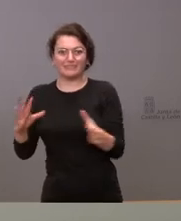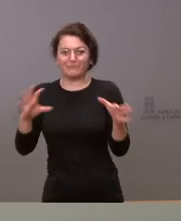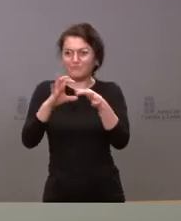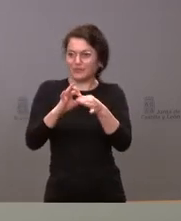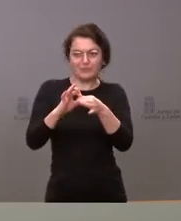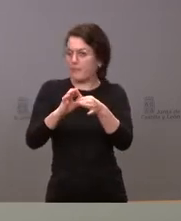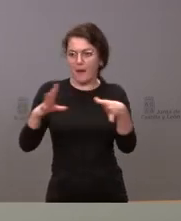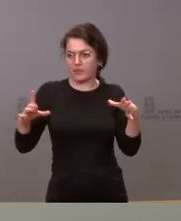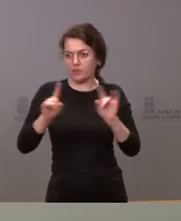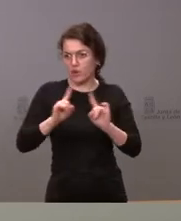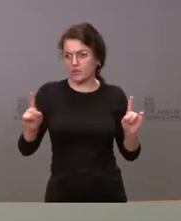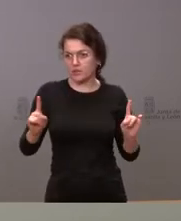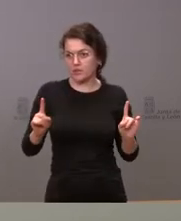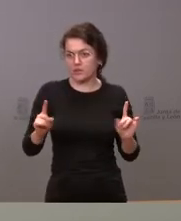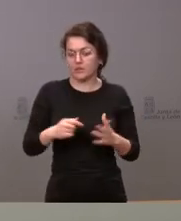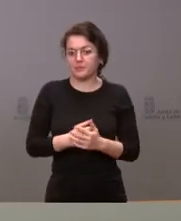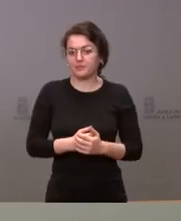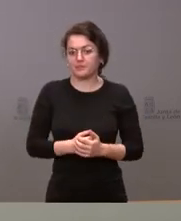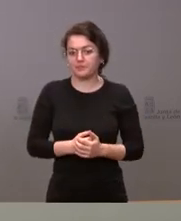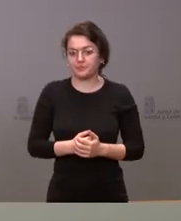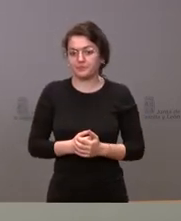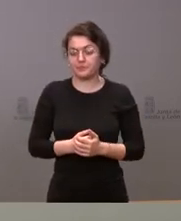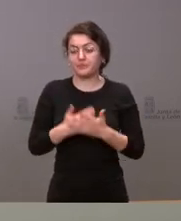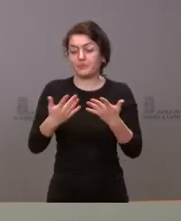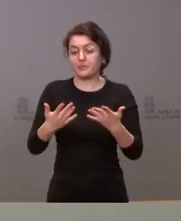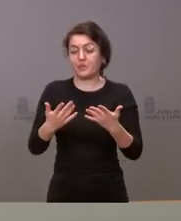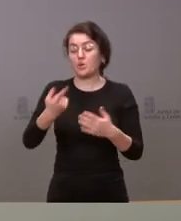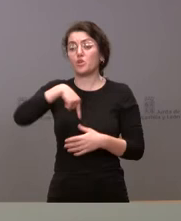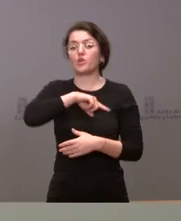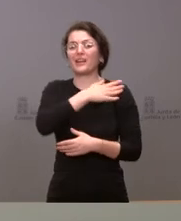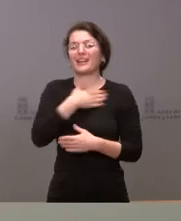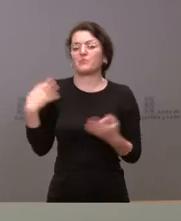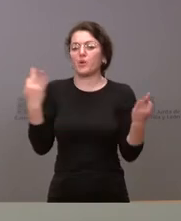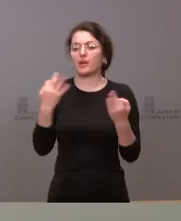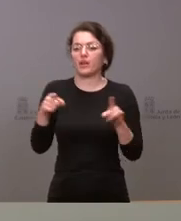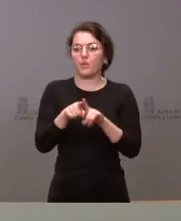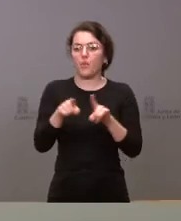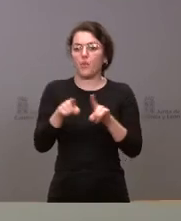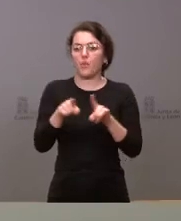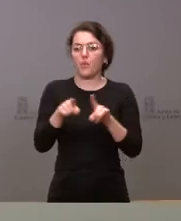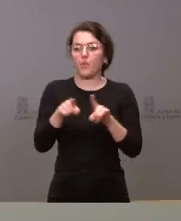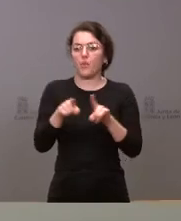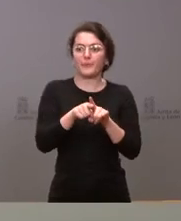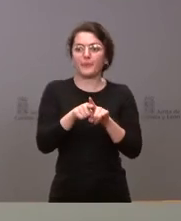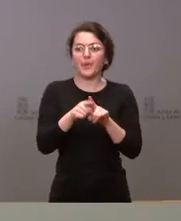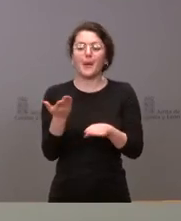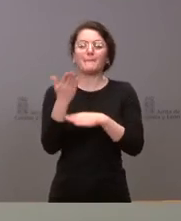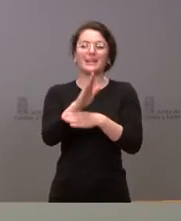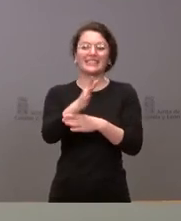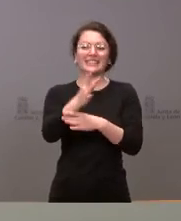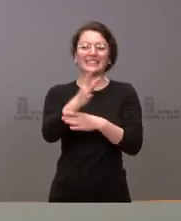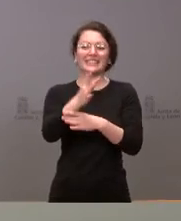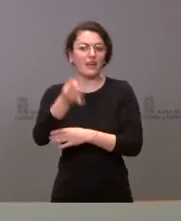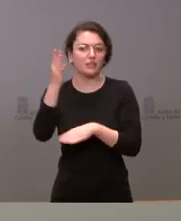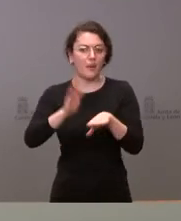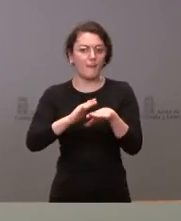la idea es que desde Castilla y León plantemos iniciativas en esa dirección que vengan a ayudar en este caso